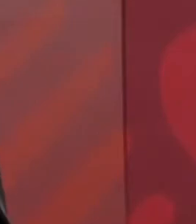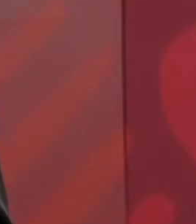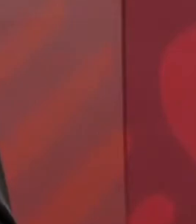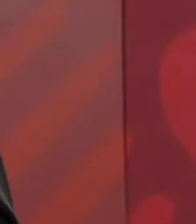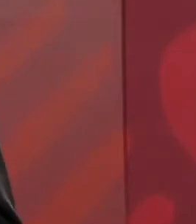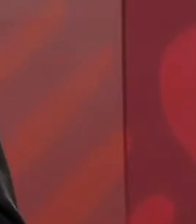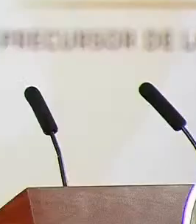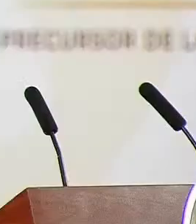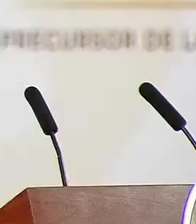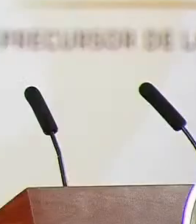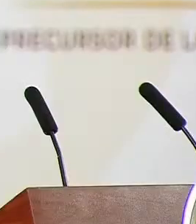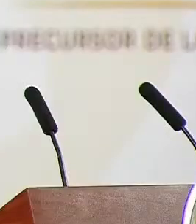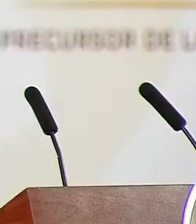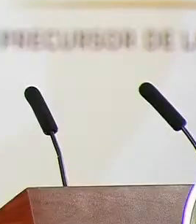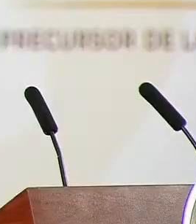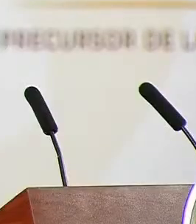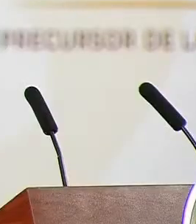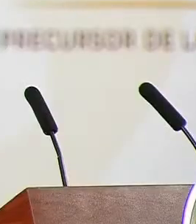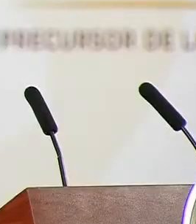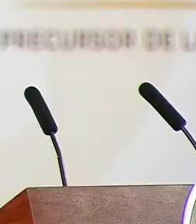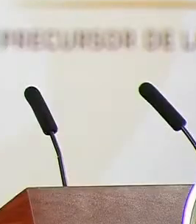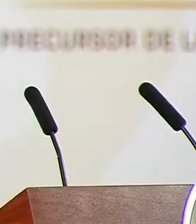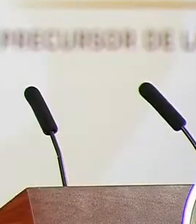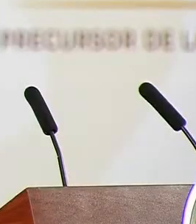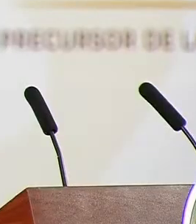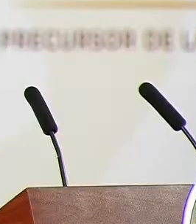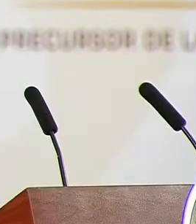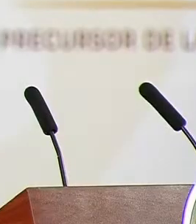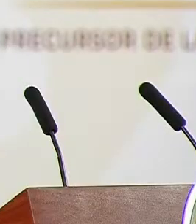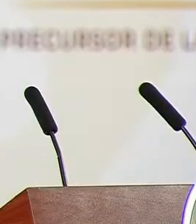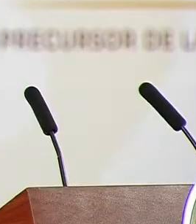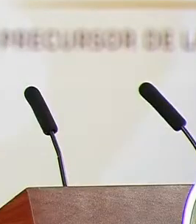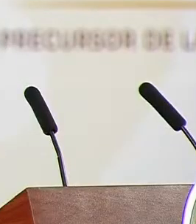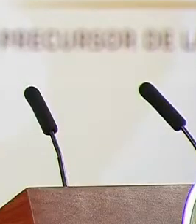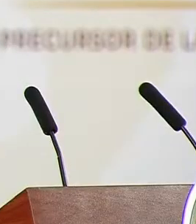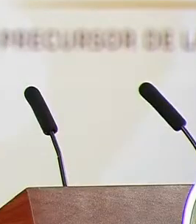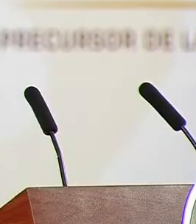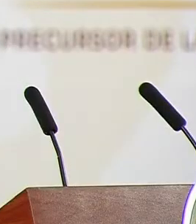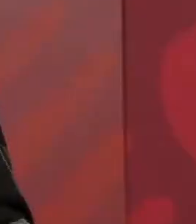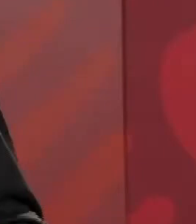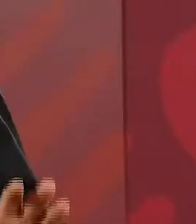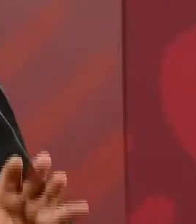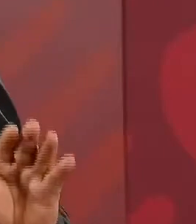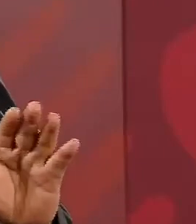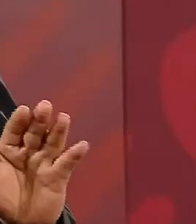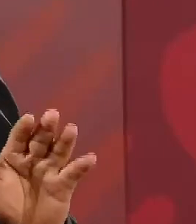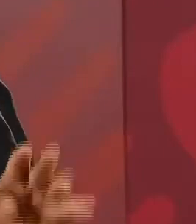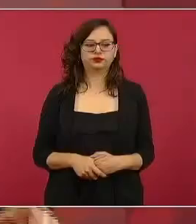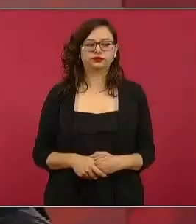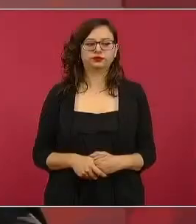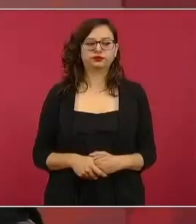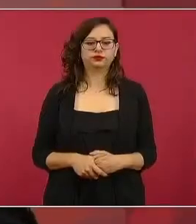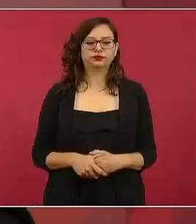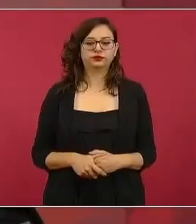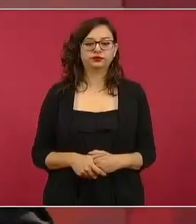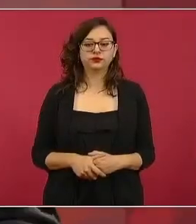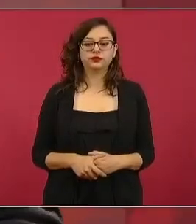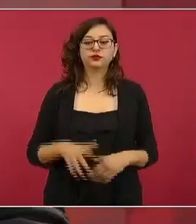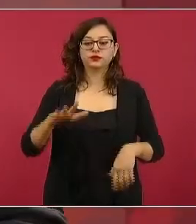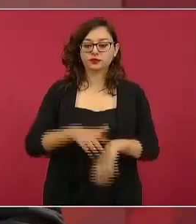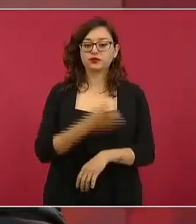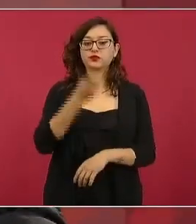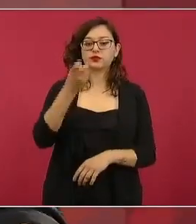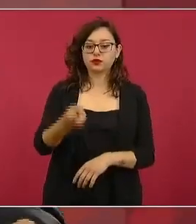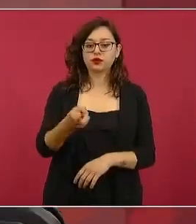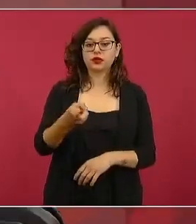tiempo a saquear al país entonces por eso hay que seguir